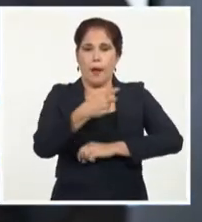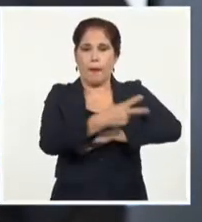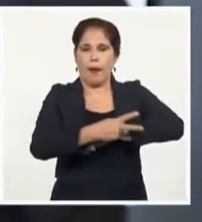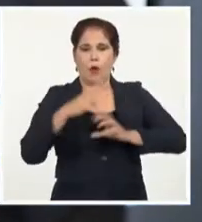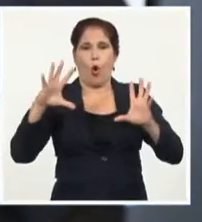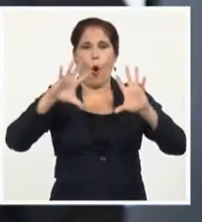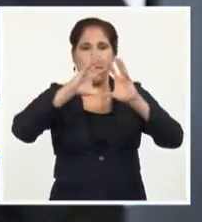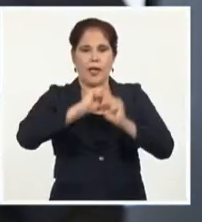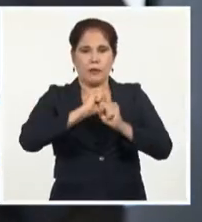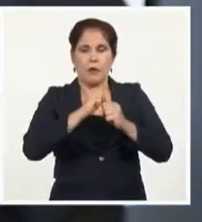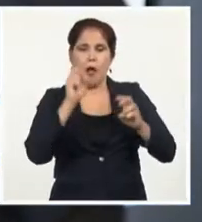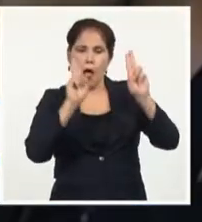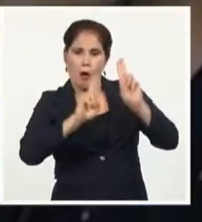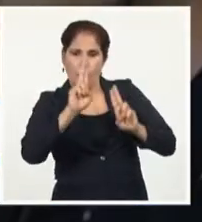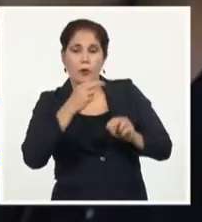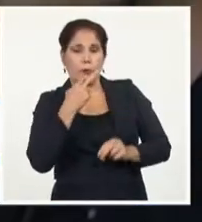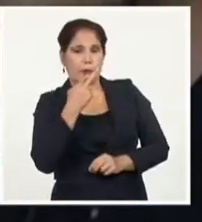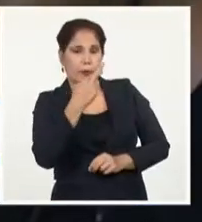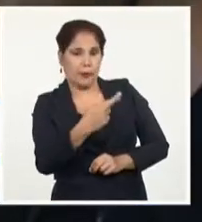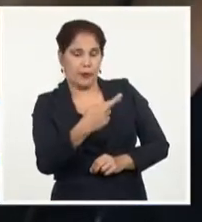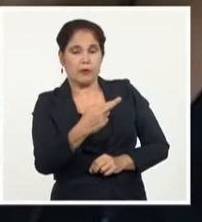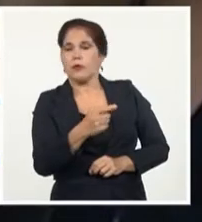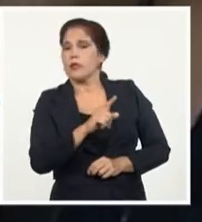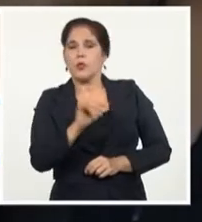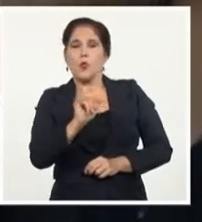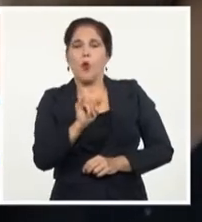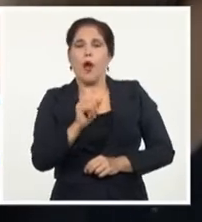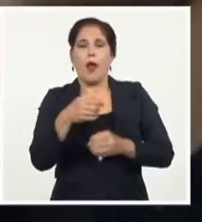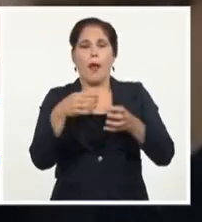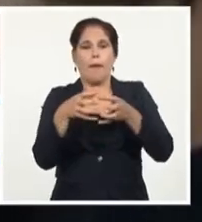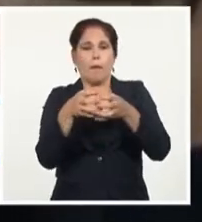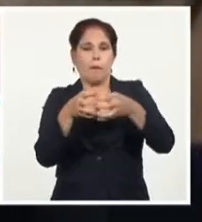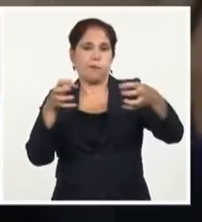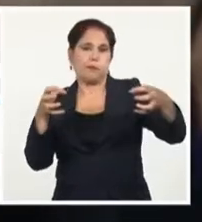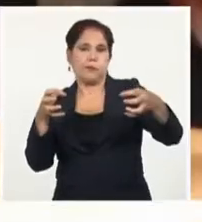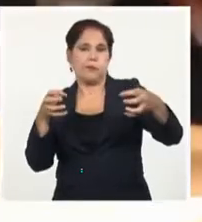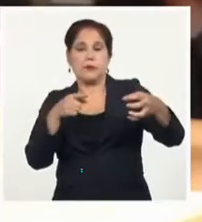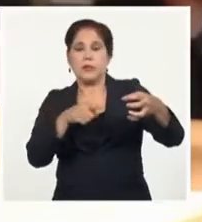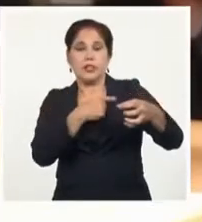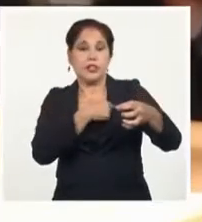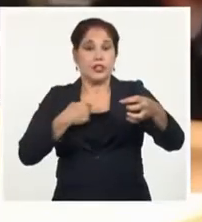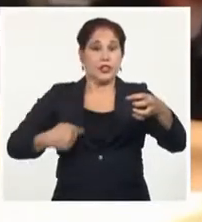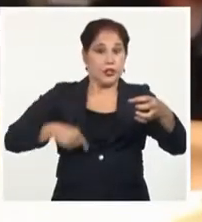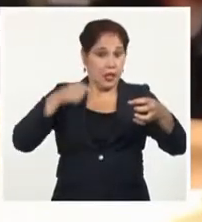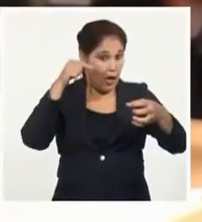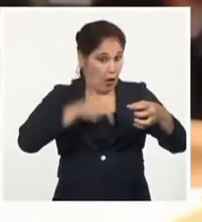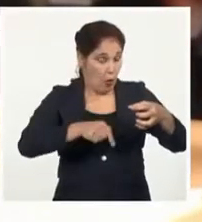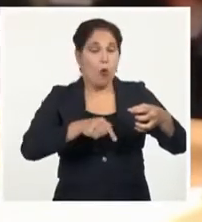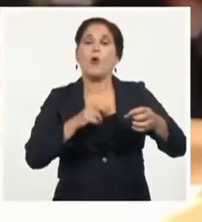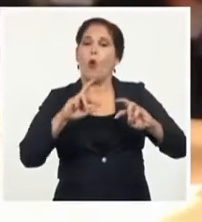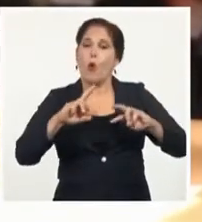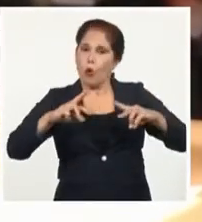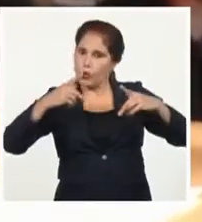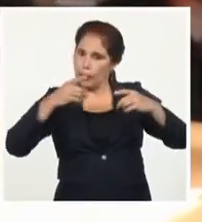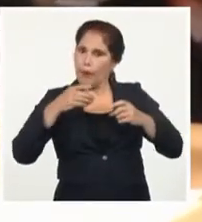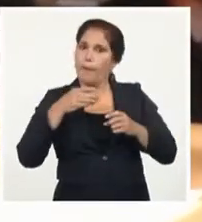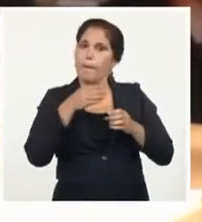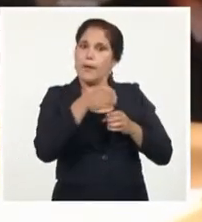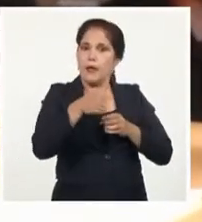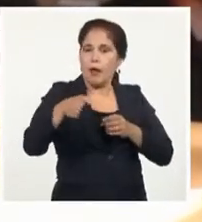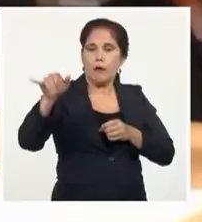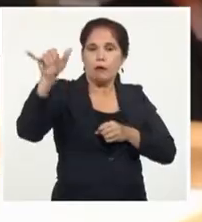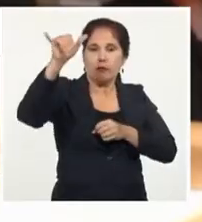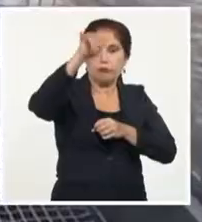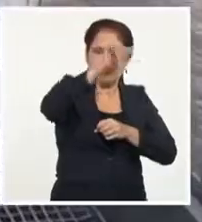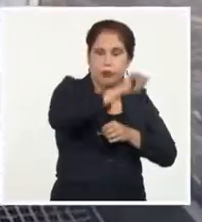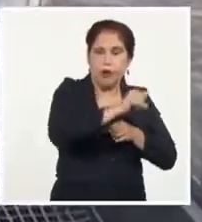los acuerdos bilaterales. Como respuesta y disuasión a los separatistas de Taiwán, China extendió hoy los ejercicios militares en el espacio aéreo y